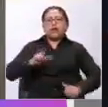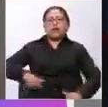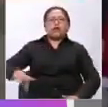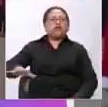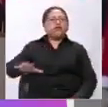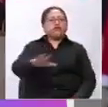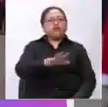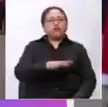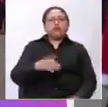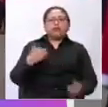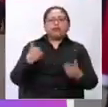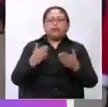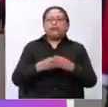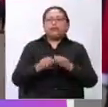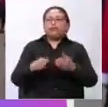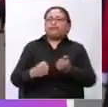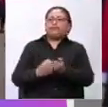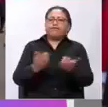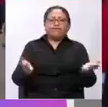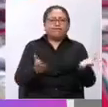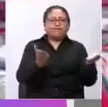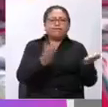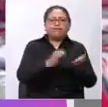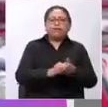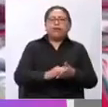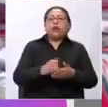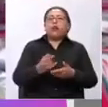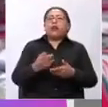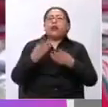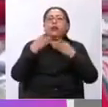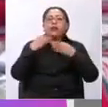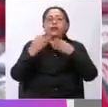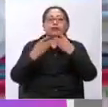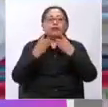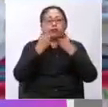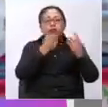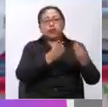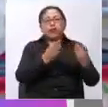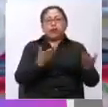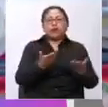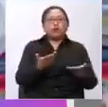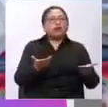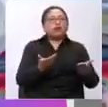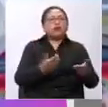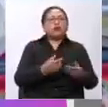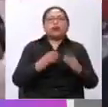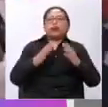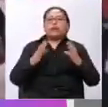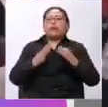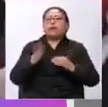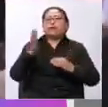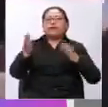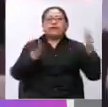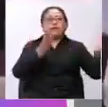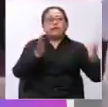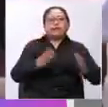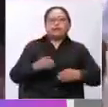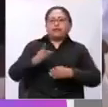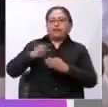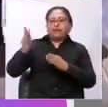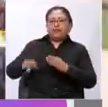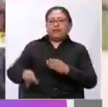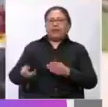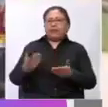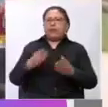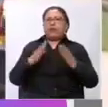además de nosotros fortalecer el proceso de denuncia para niñez y adolescencia, vamos a ir a capacitar a los profesionales que están